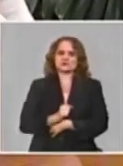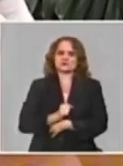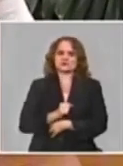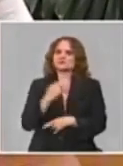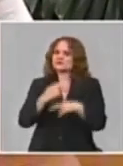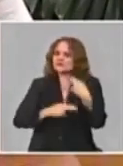requiere salud así Gracias.